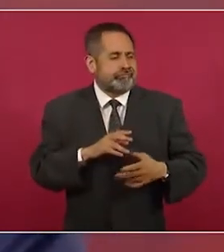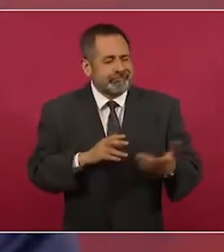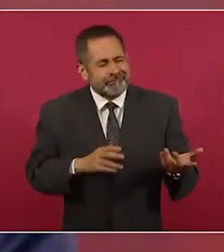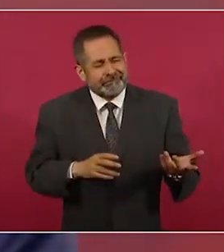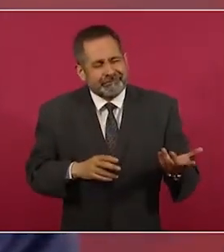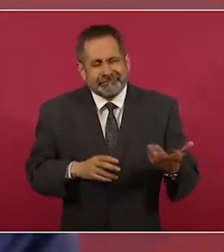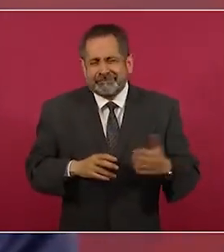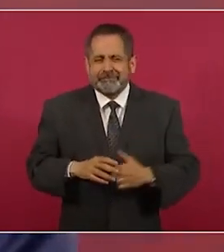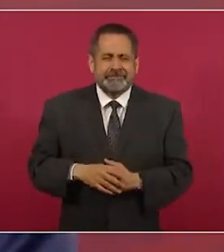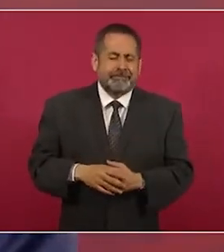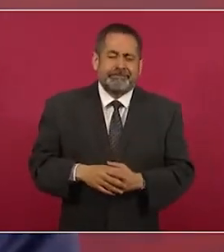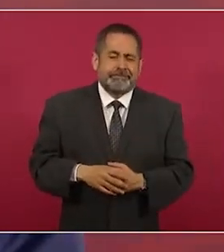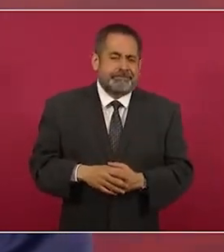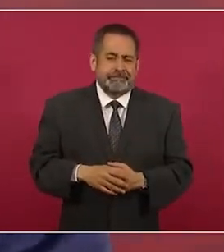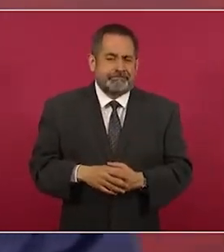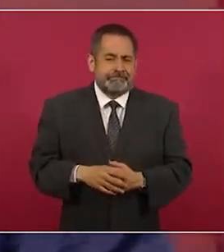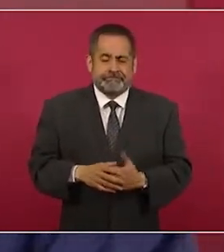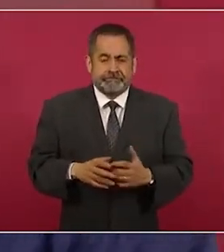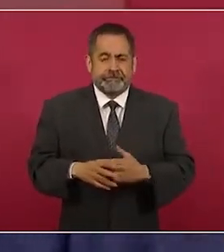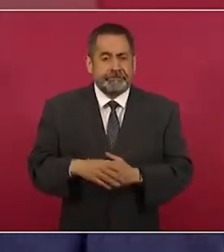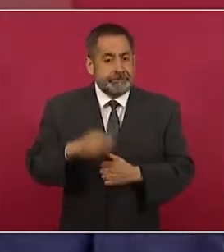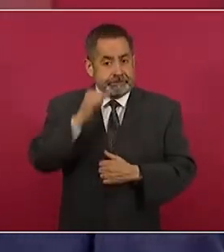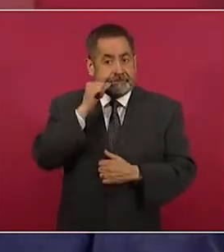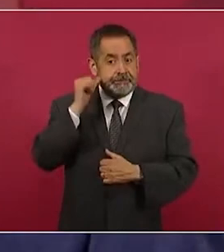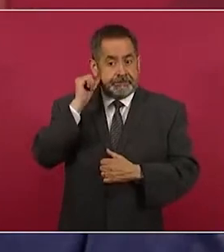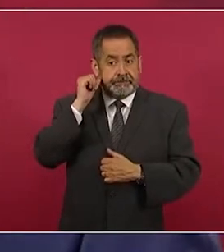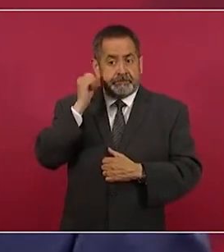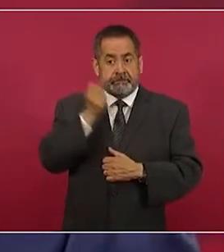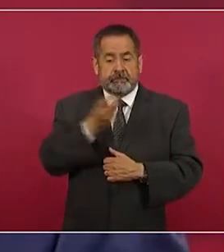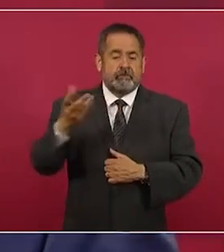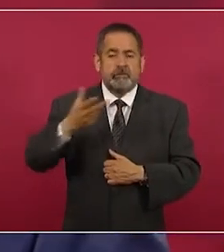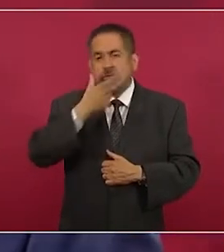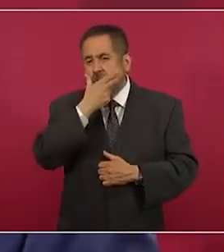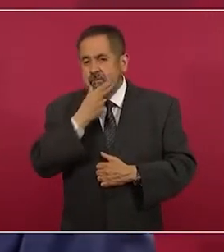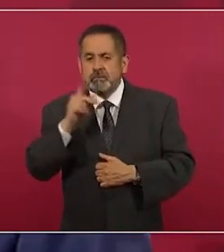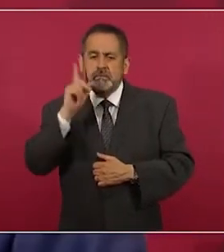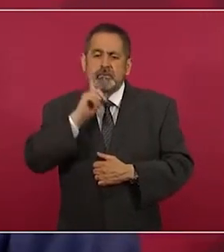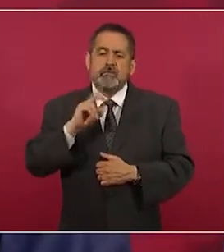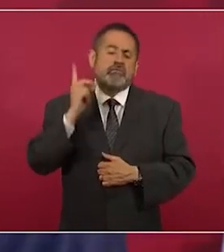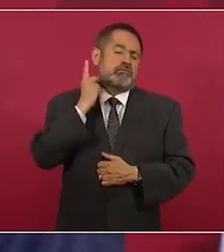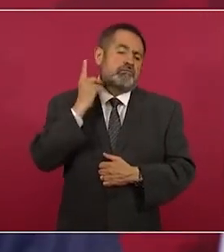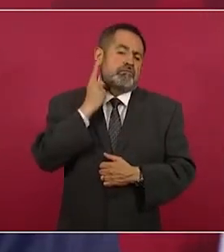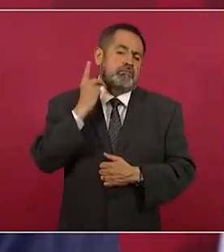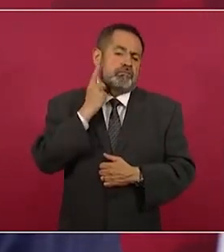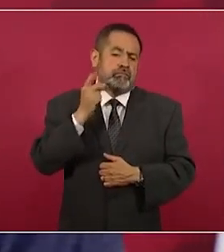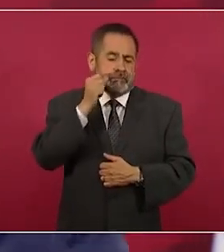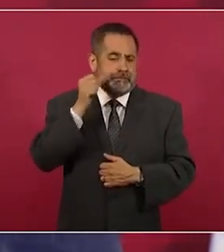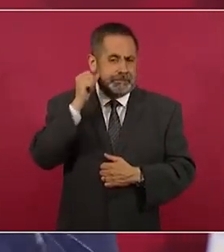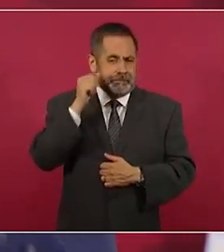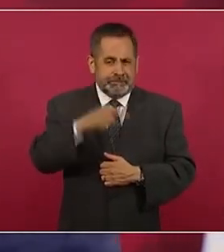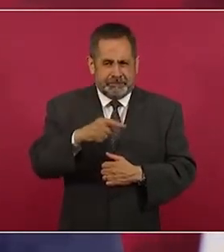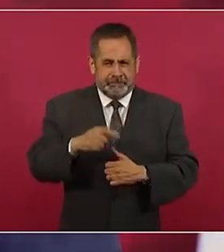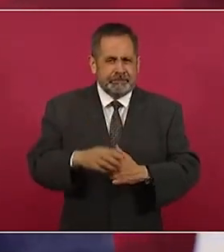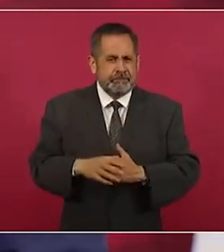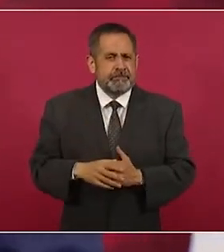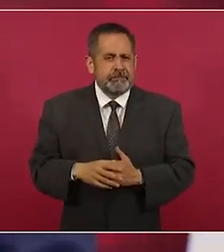Y hubieron diputados, mujeres y hombres que